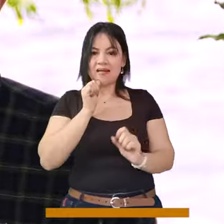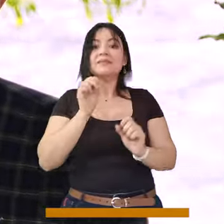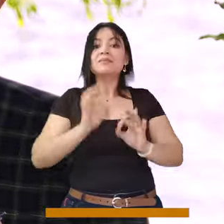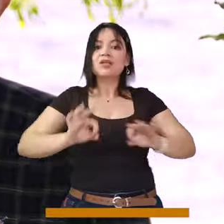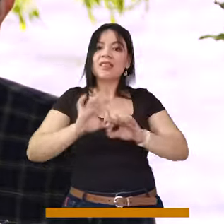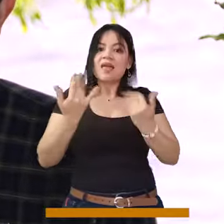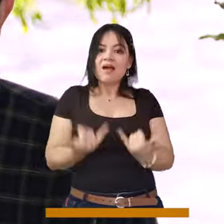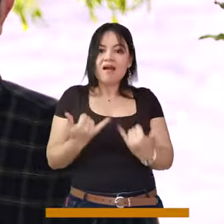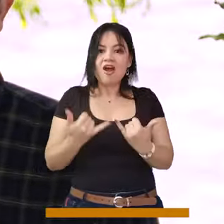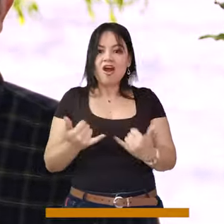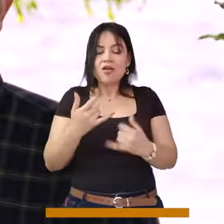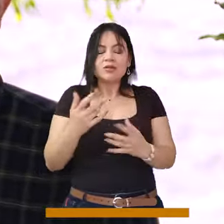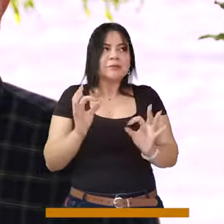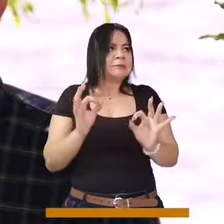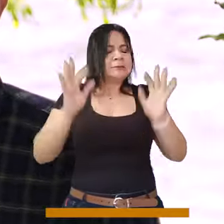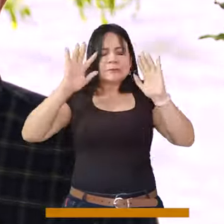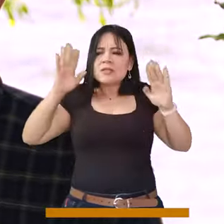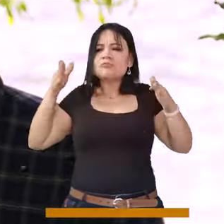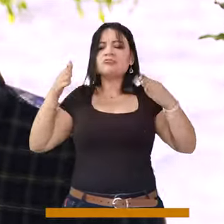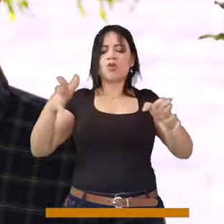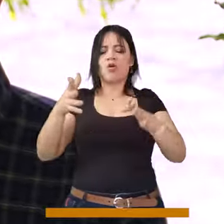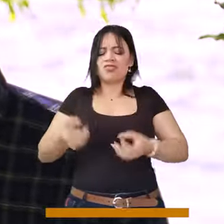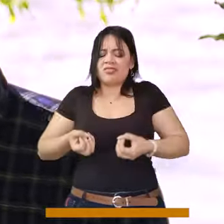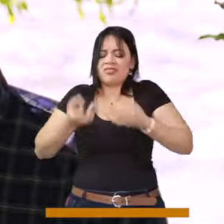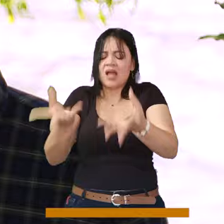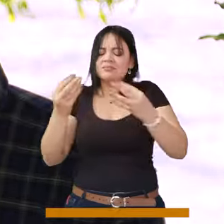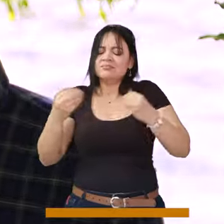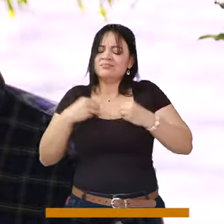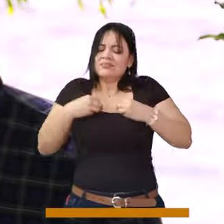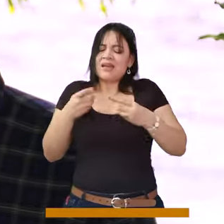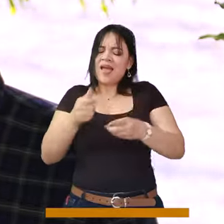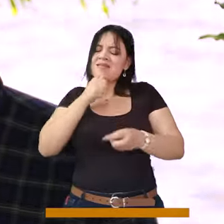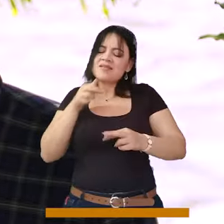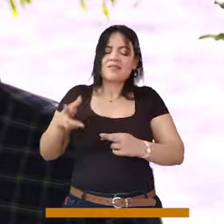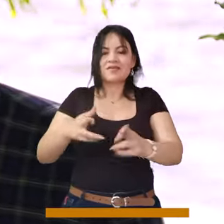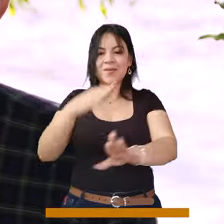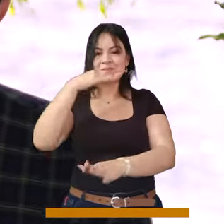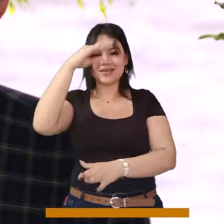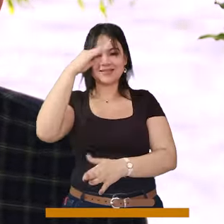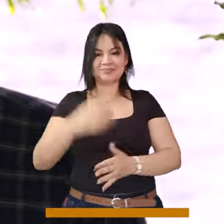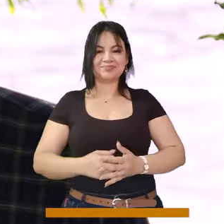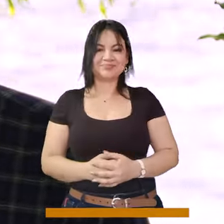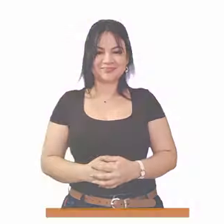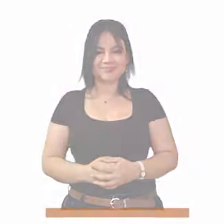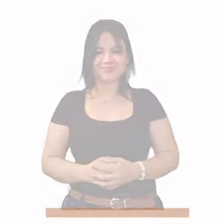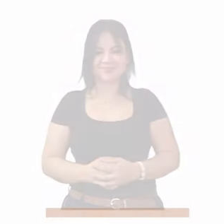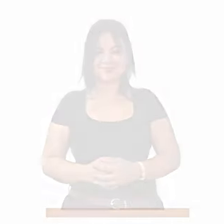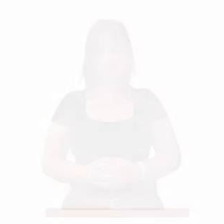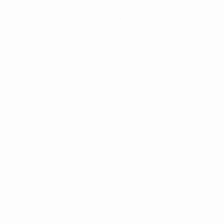Entonces, es una oportunidad que tenemos de oro, de darle una nueva vida y un nuevo aire al río Medellín.